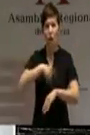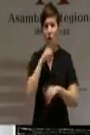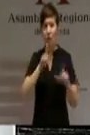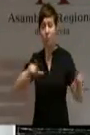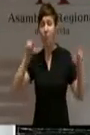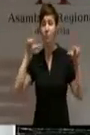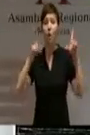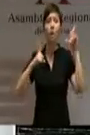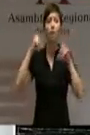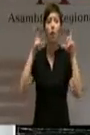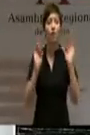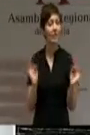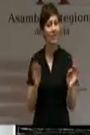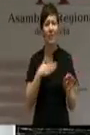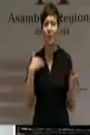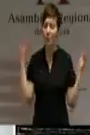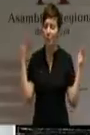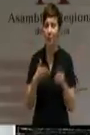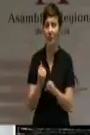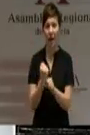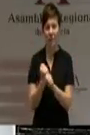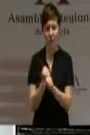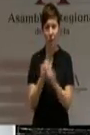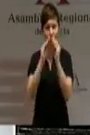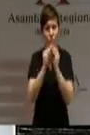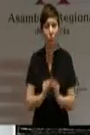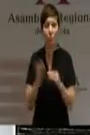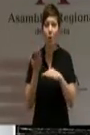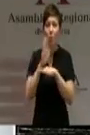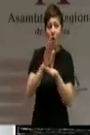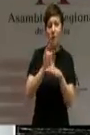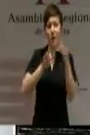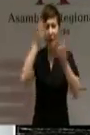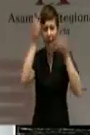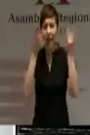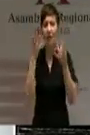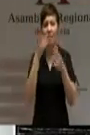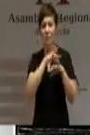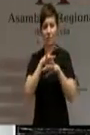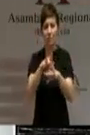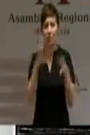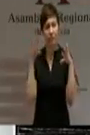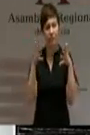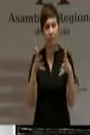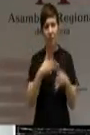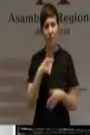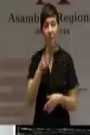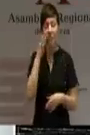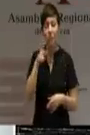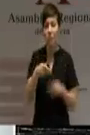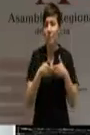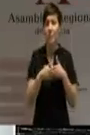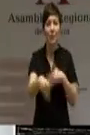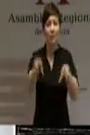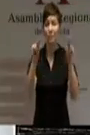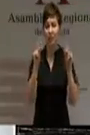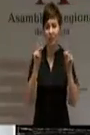paripé, sino en el trabajo, en la formulación de propuestas, de ideas para enderezar el rumbo. Es verdad que no le queda mucho tiempo. Es verdad